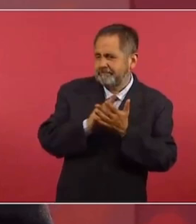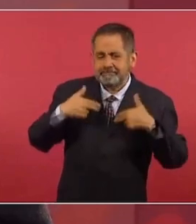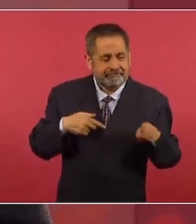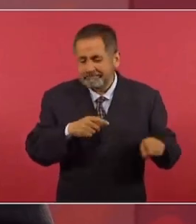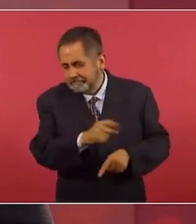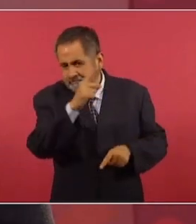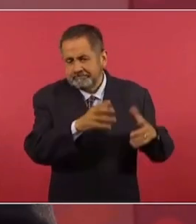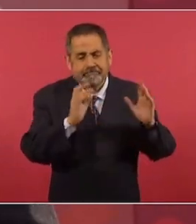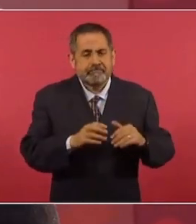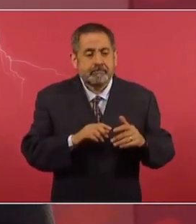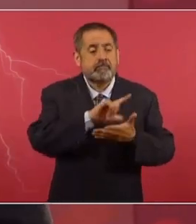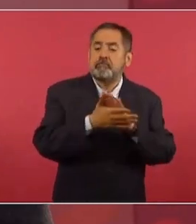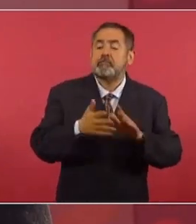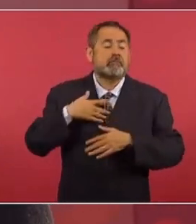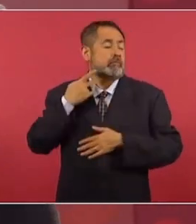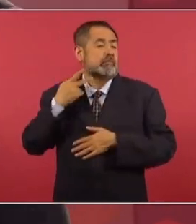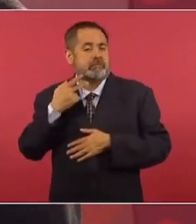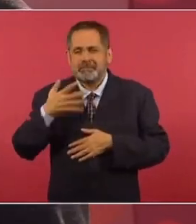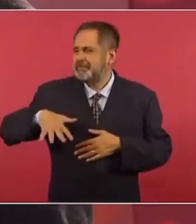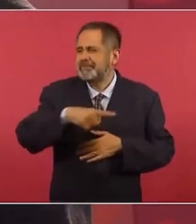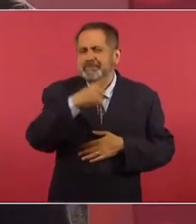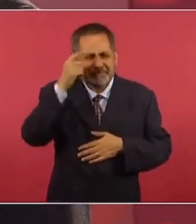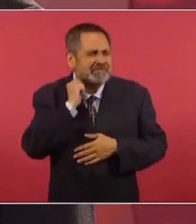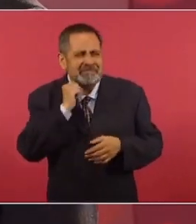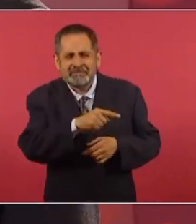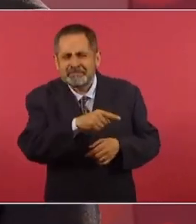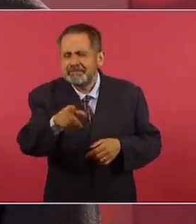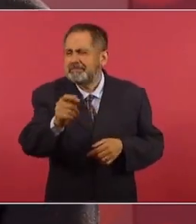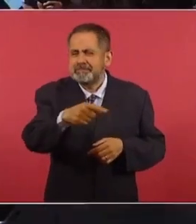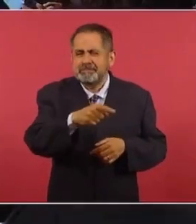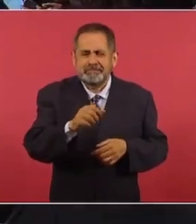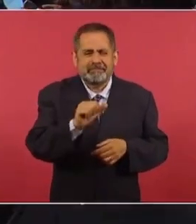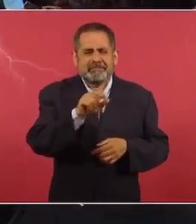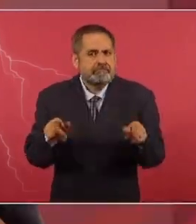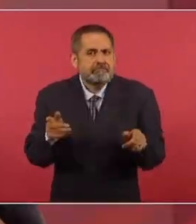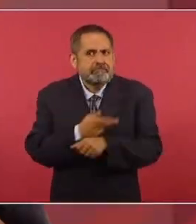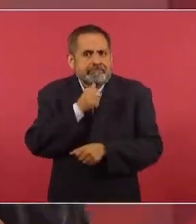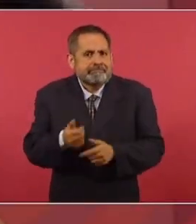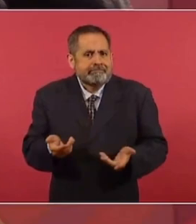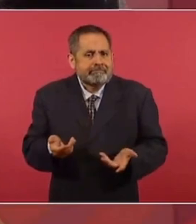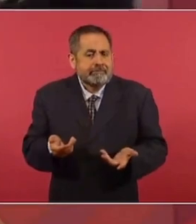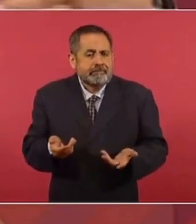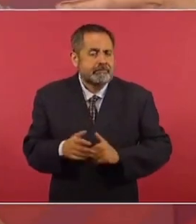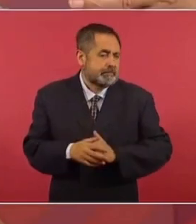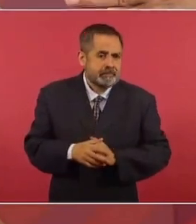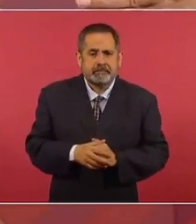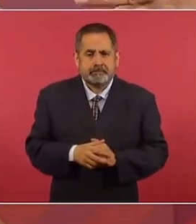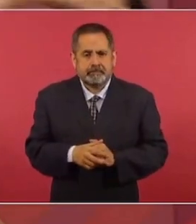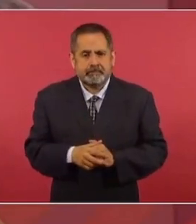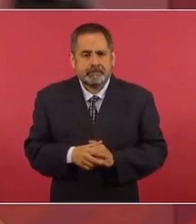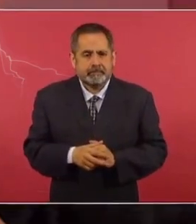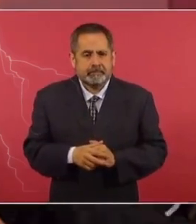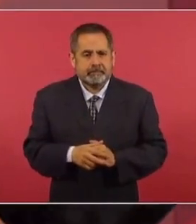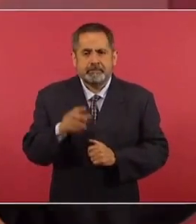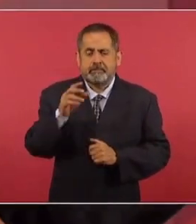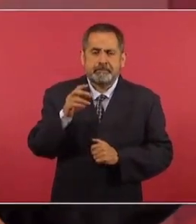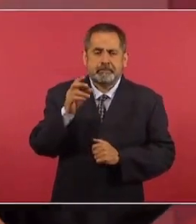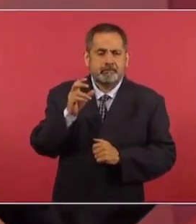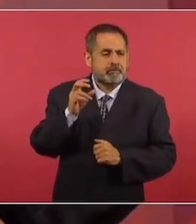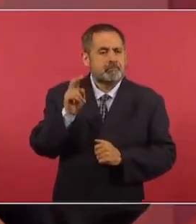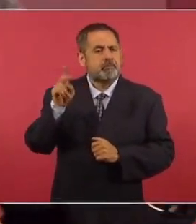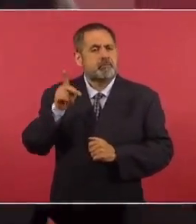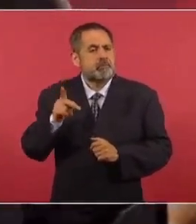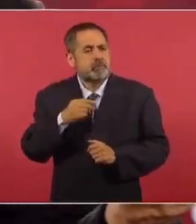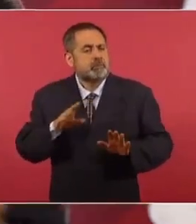humanos y luego se convierten hasta políticos, como este señor Álvarez de Casa. Y claro que a ellos no les conviene